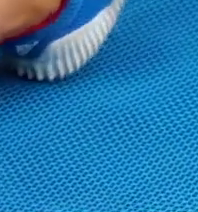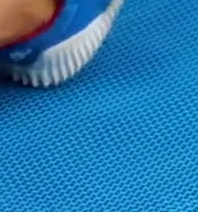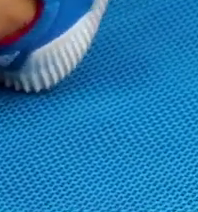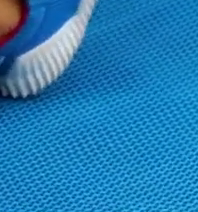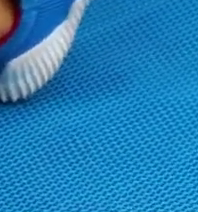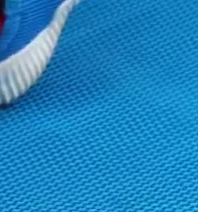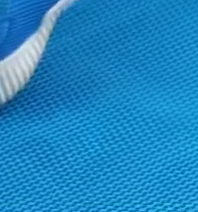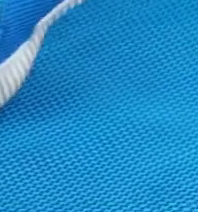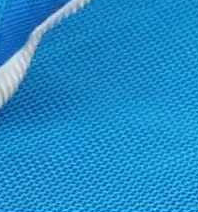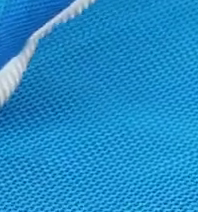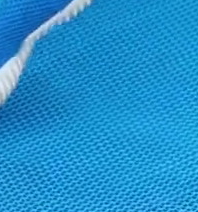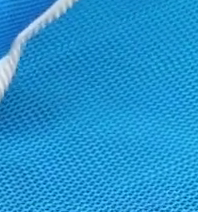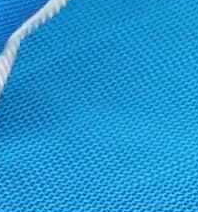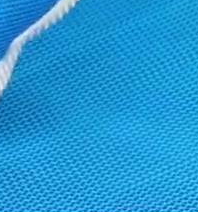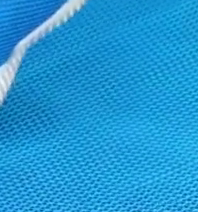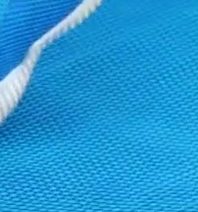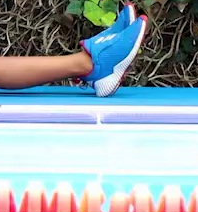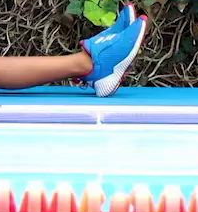Respira